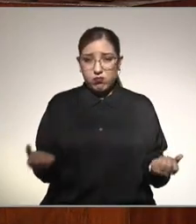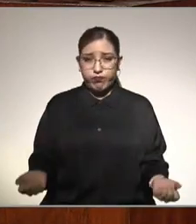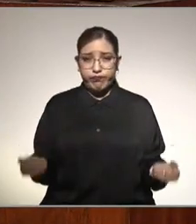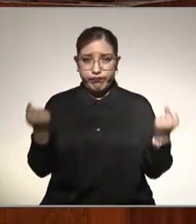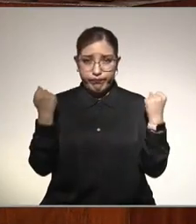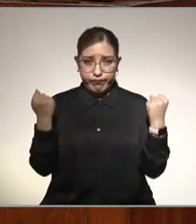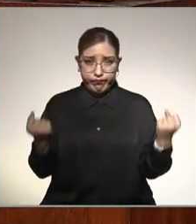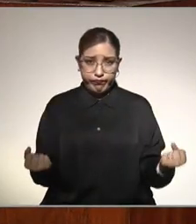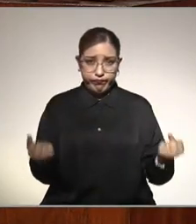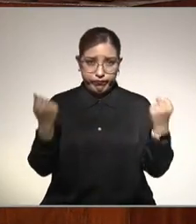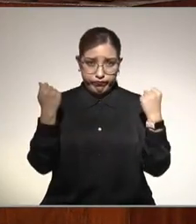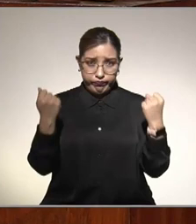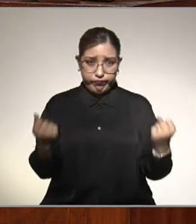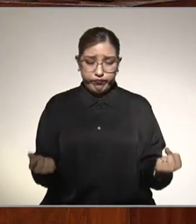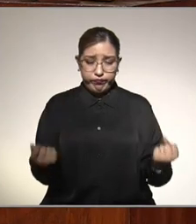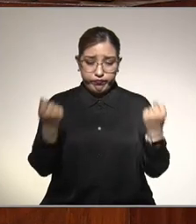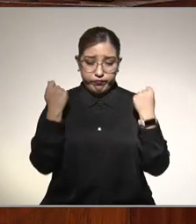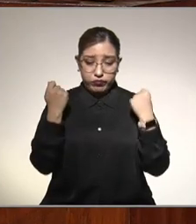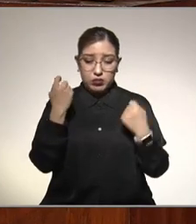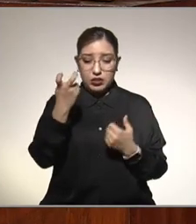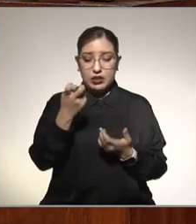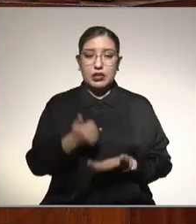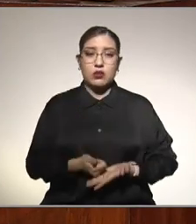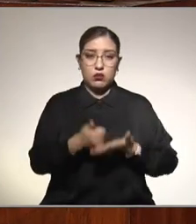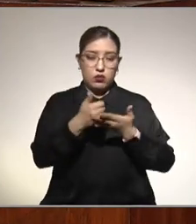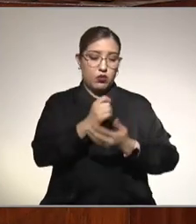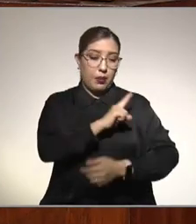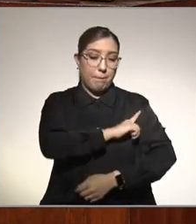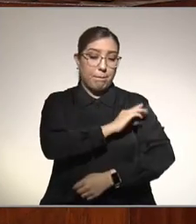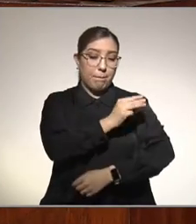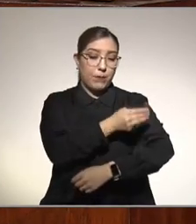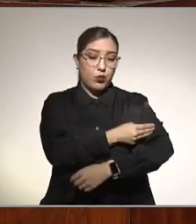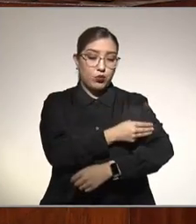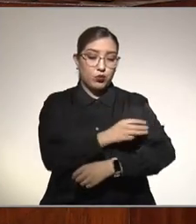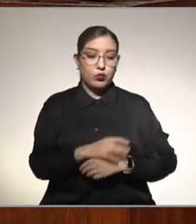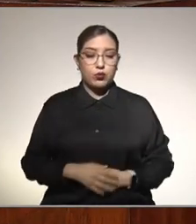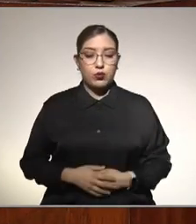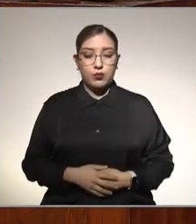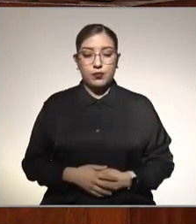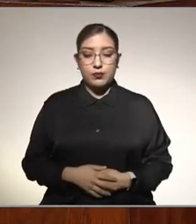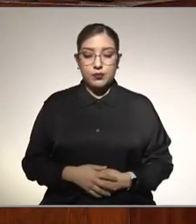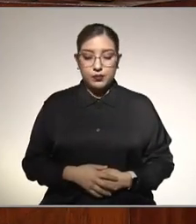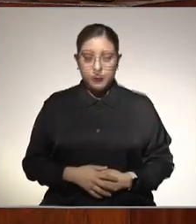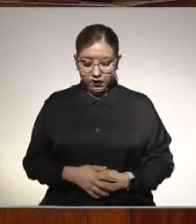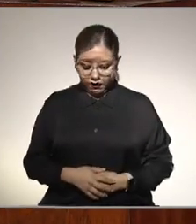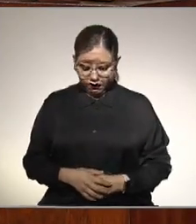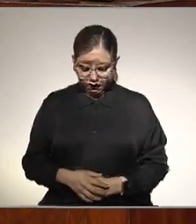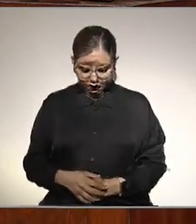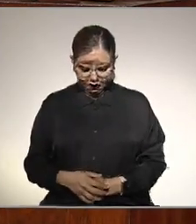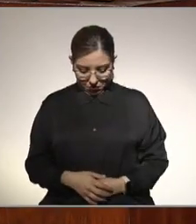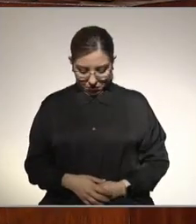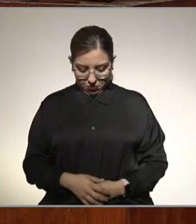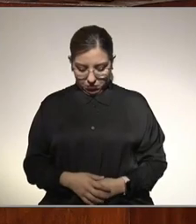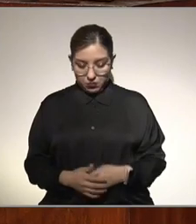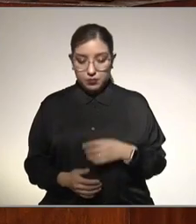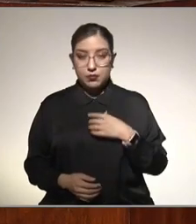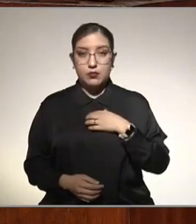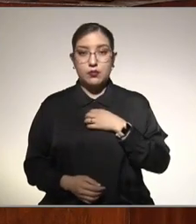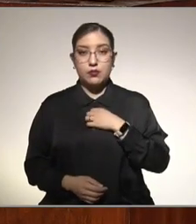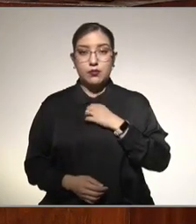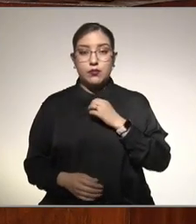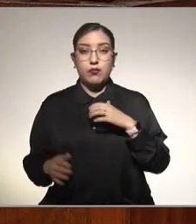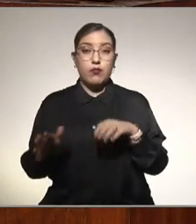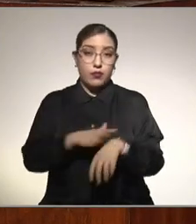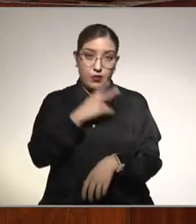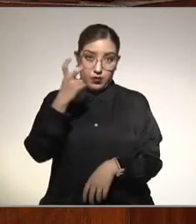brazo para ayudar también al músculo y con esto seguramente va a contribuir a